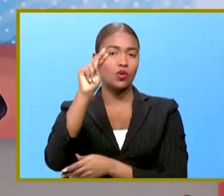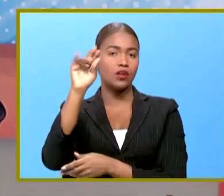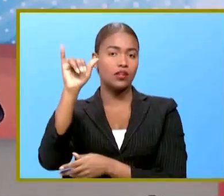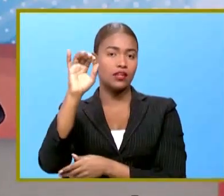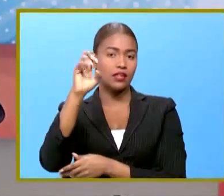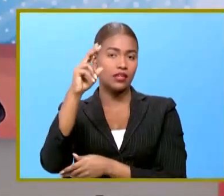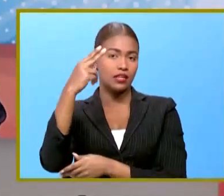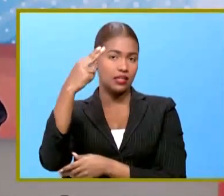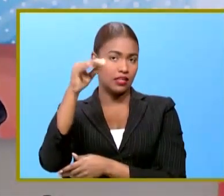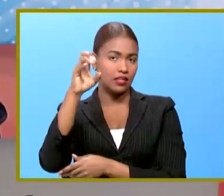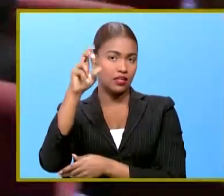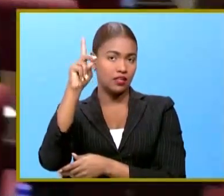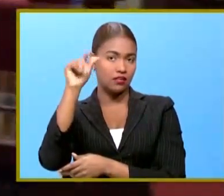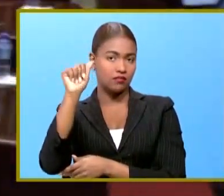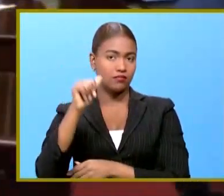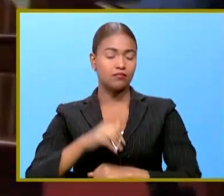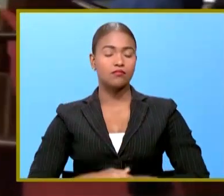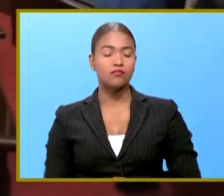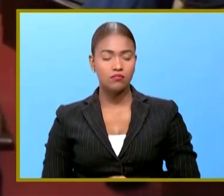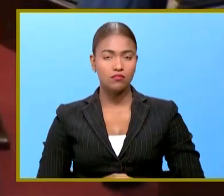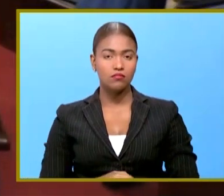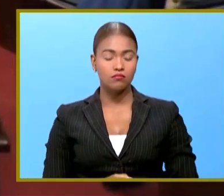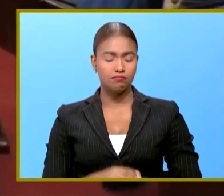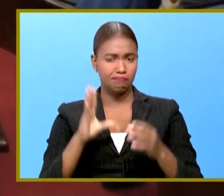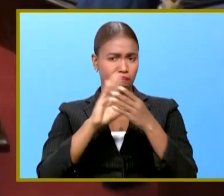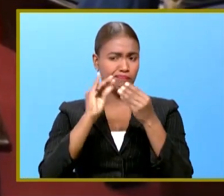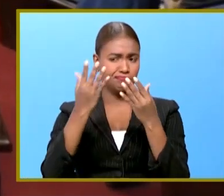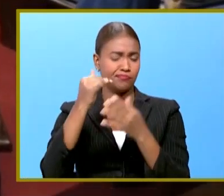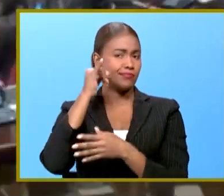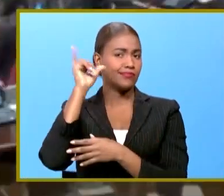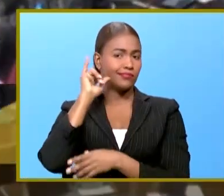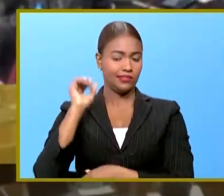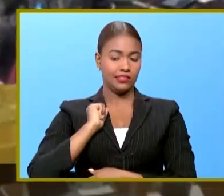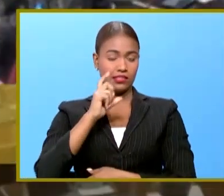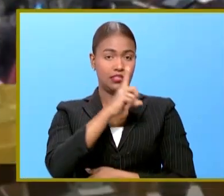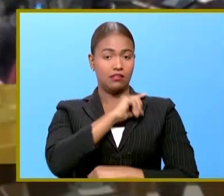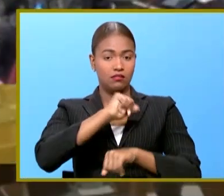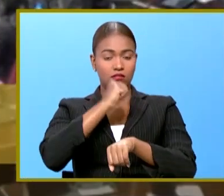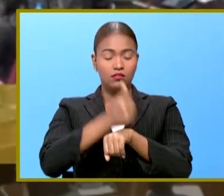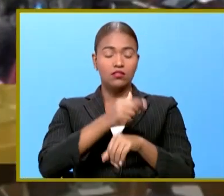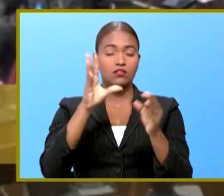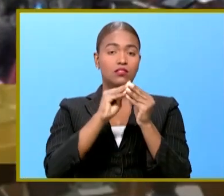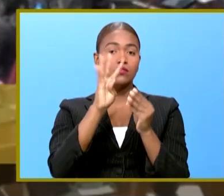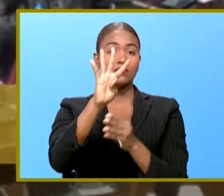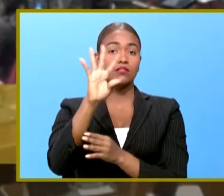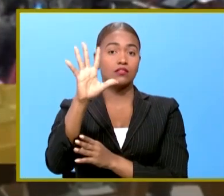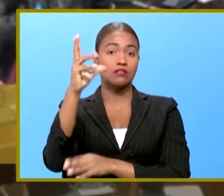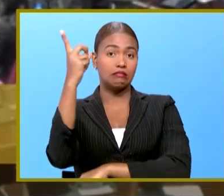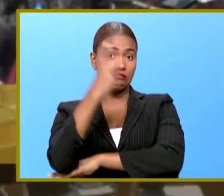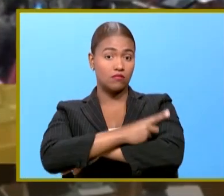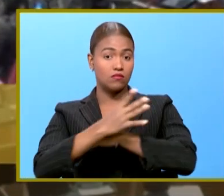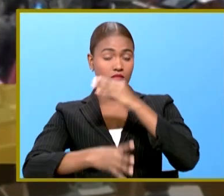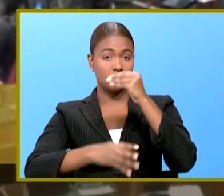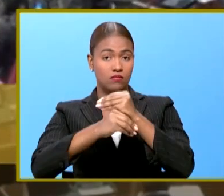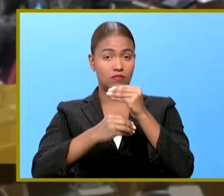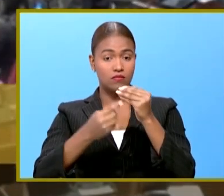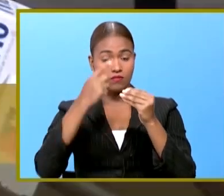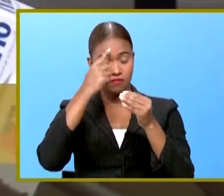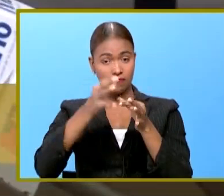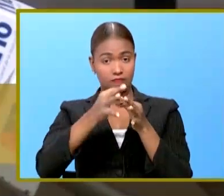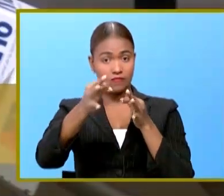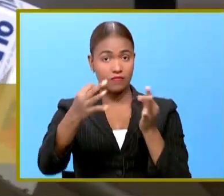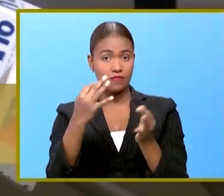en la siguiente historia A propósito de que ayer el Senado aprobó 45 días más de prórroga